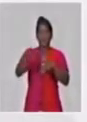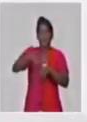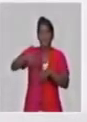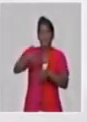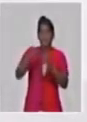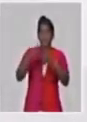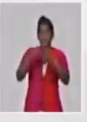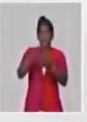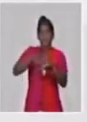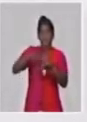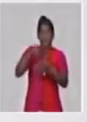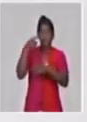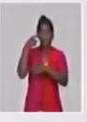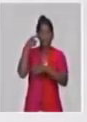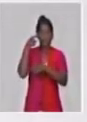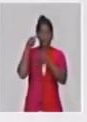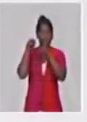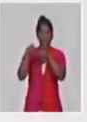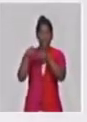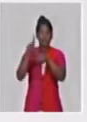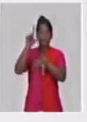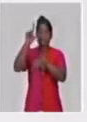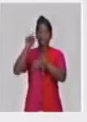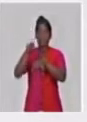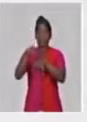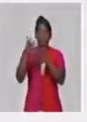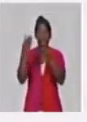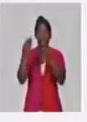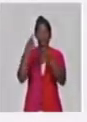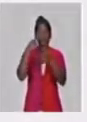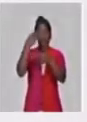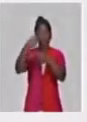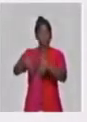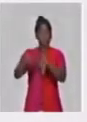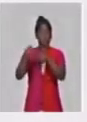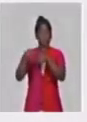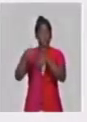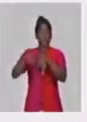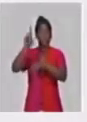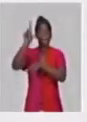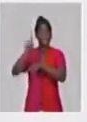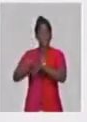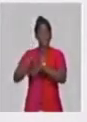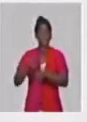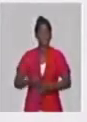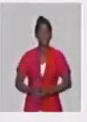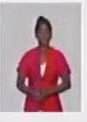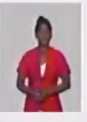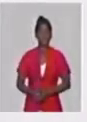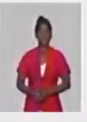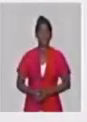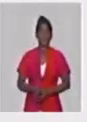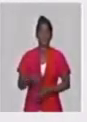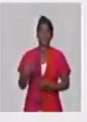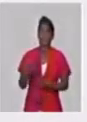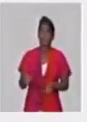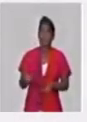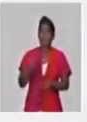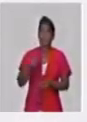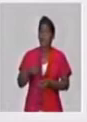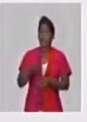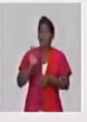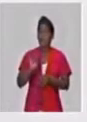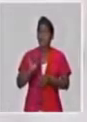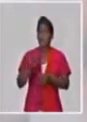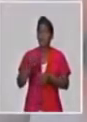sistema que también reanudan su servicio de gastronomía. ¿Con los centros nocturnos, Iván? Los centros nocturnos se mantienen cerrados. No